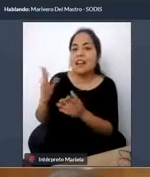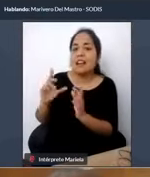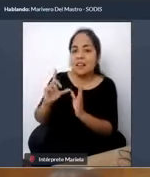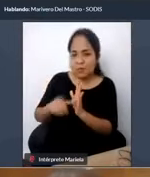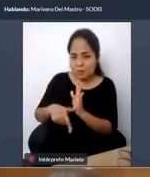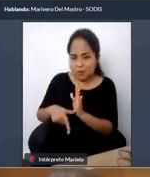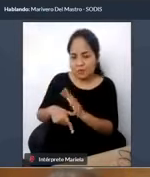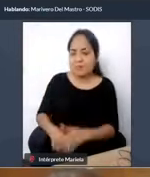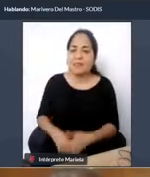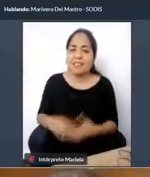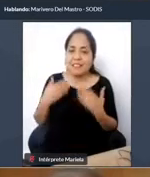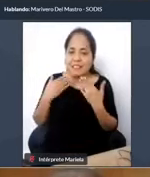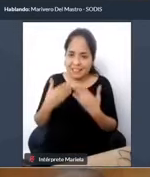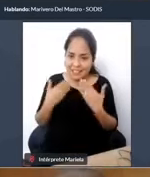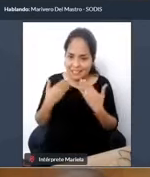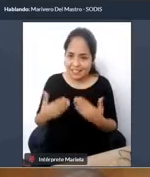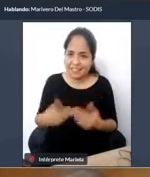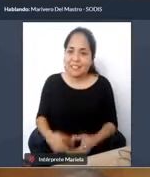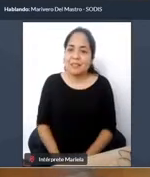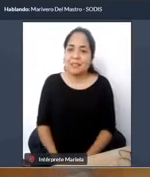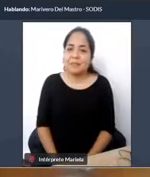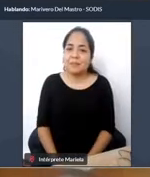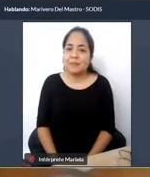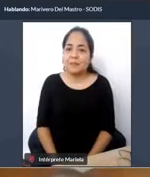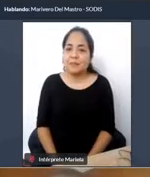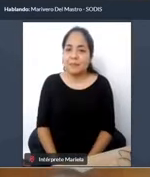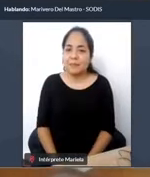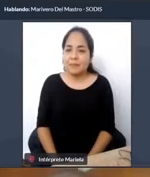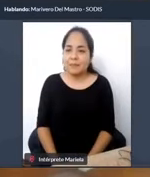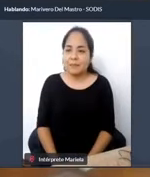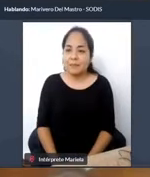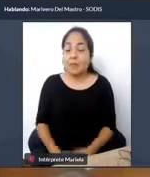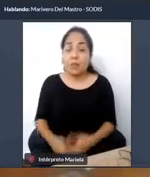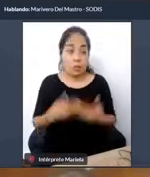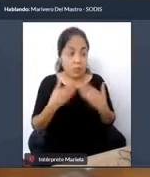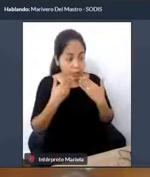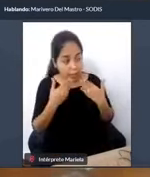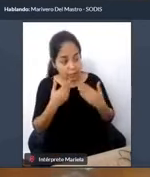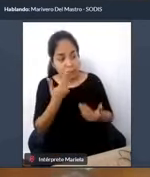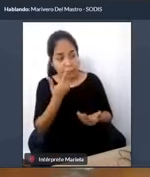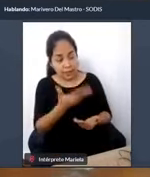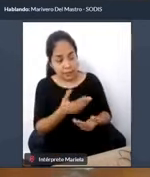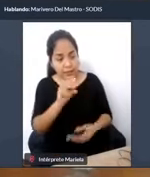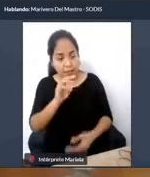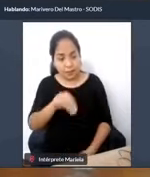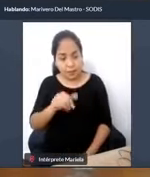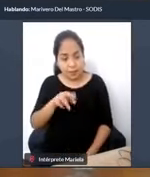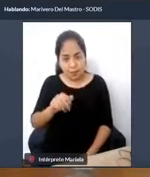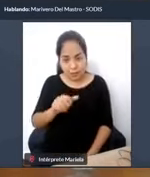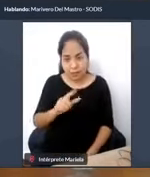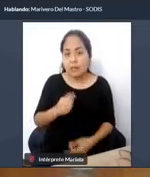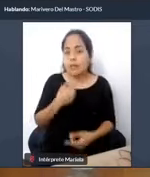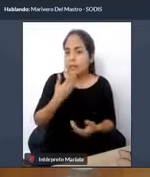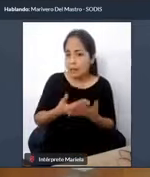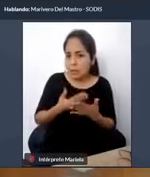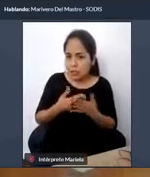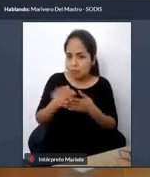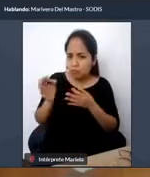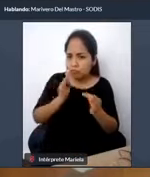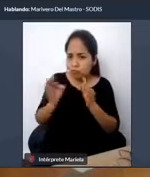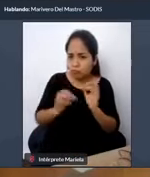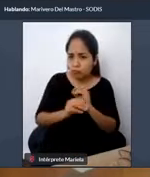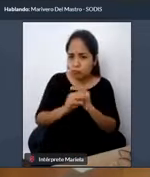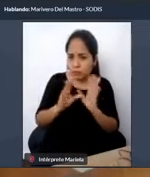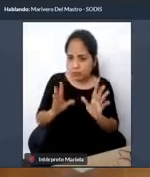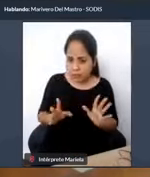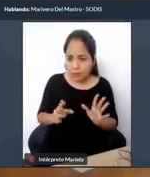finales. Muchas gracias y muchas gracias. No, al contrario, gracias a ti, Maribero, de hecho, nos has ilustrado tremendamente y sobre